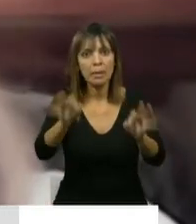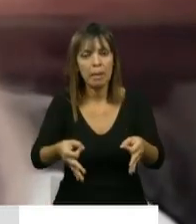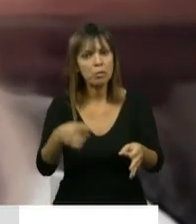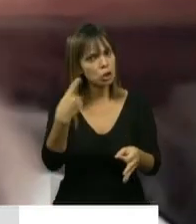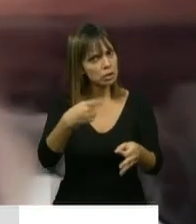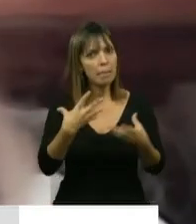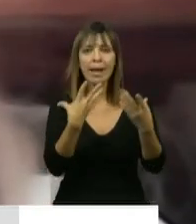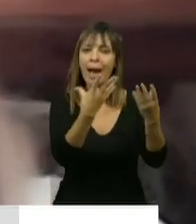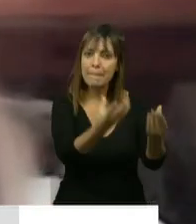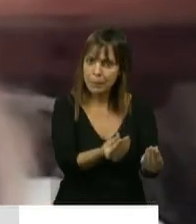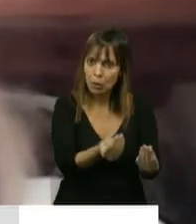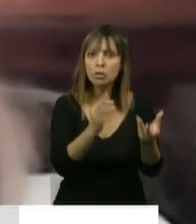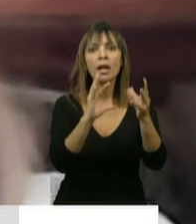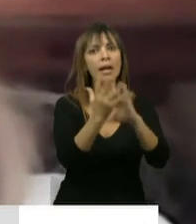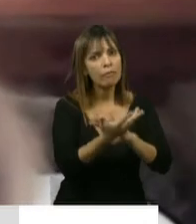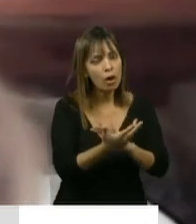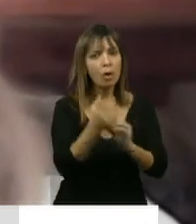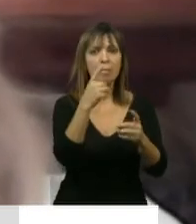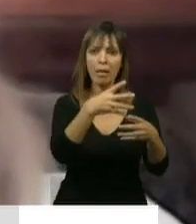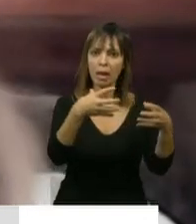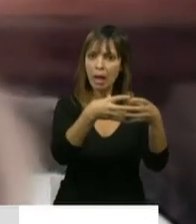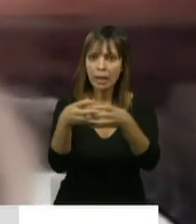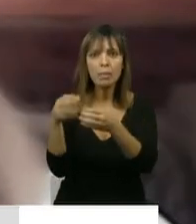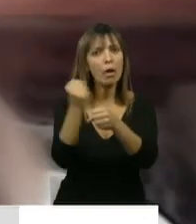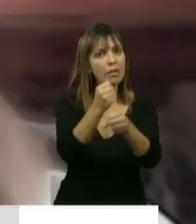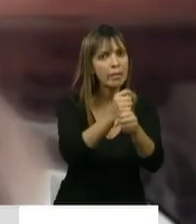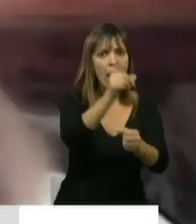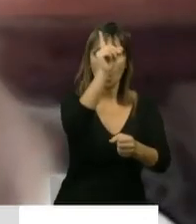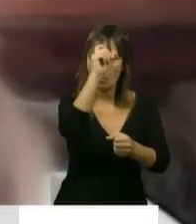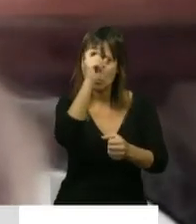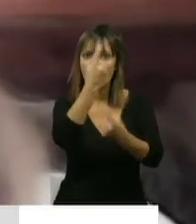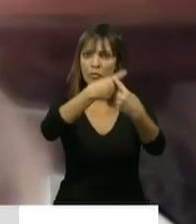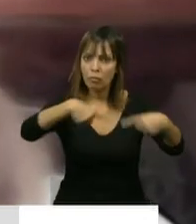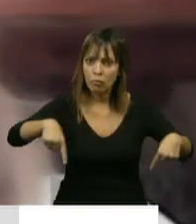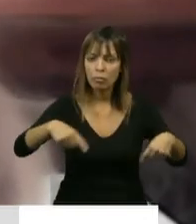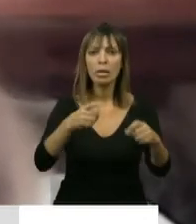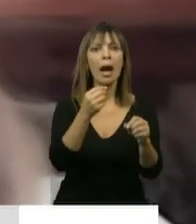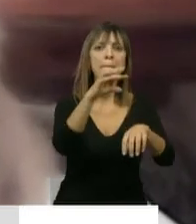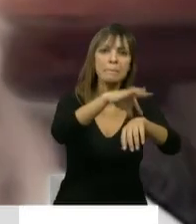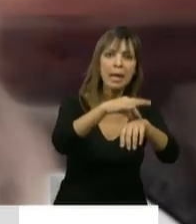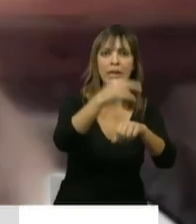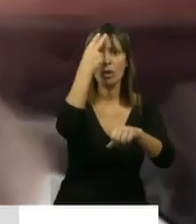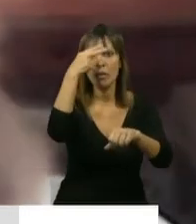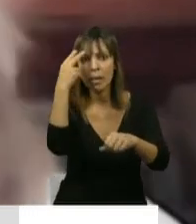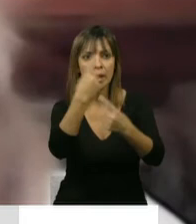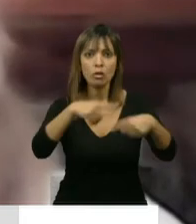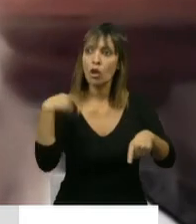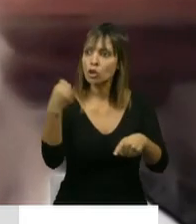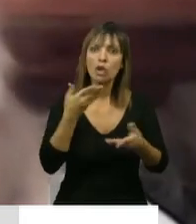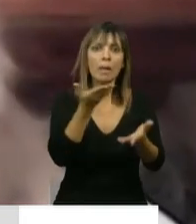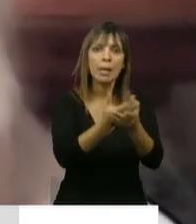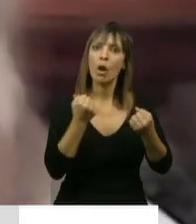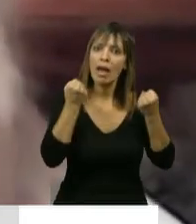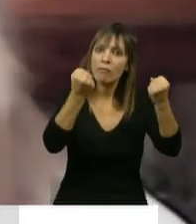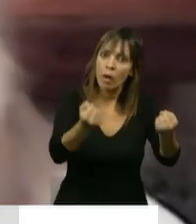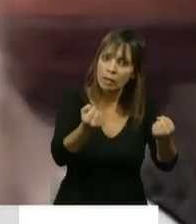y seguiré apoyando al sistema de salud pública. A quienes están en la trinchera sanitaria les estamos exigiendo el mayor esfuerzo.